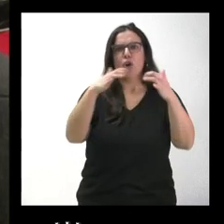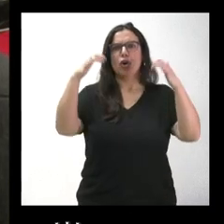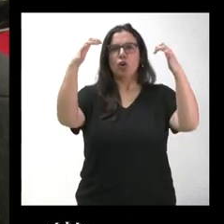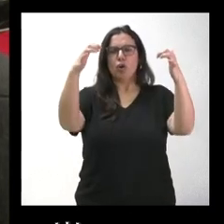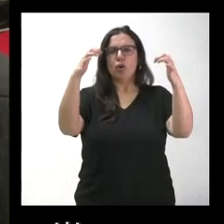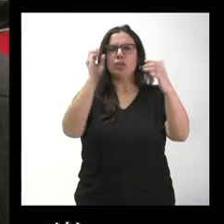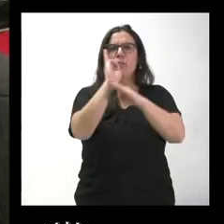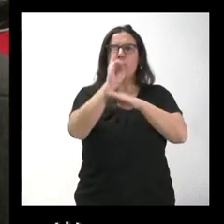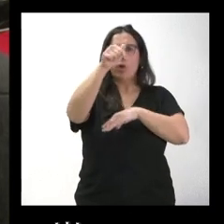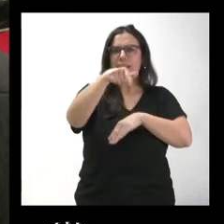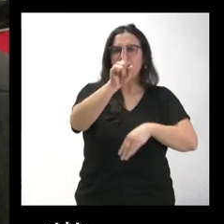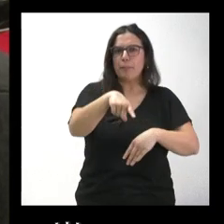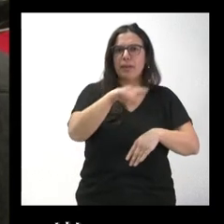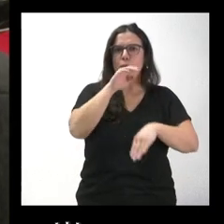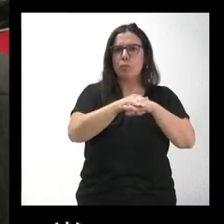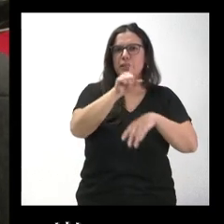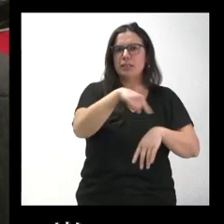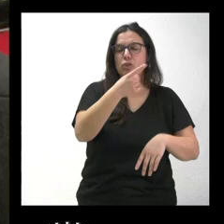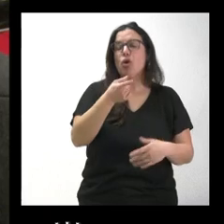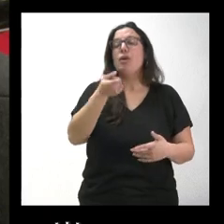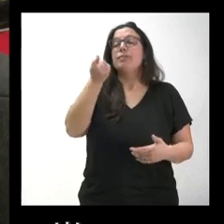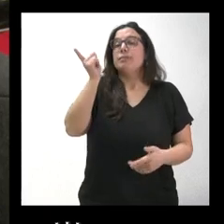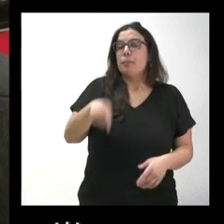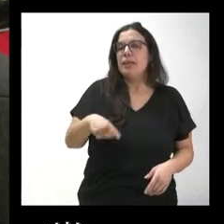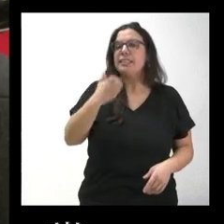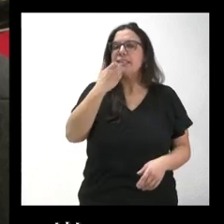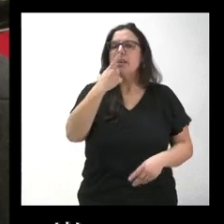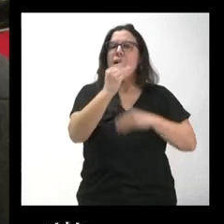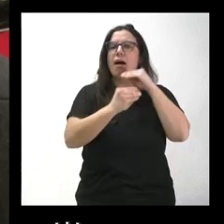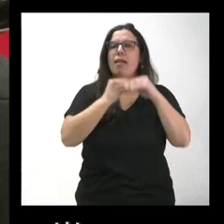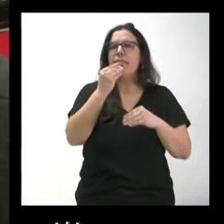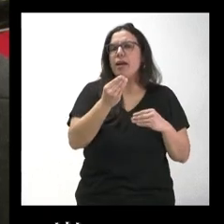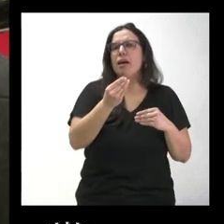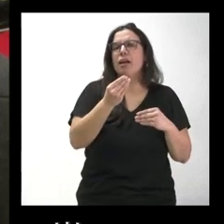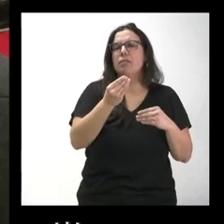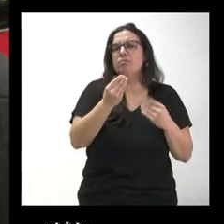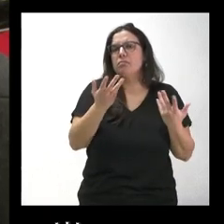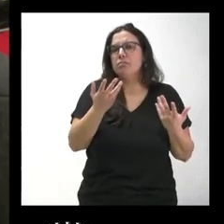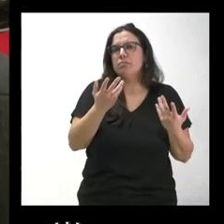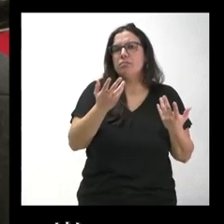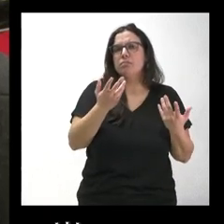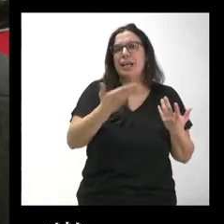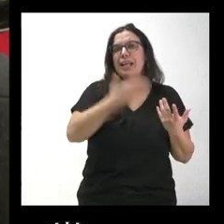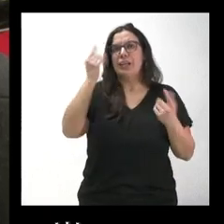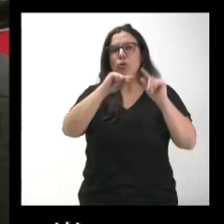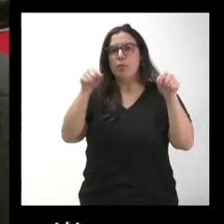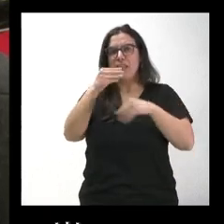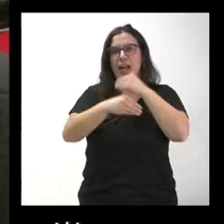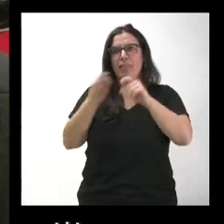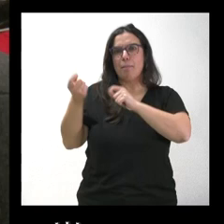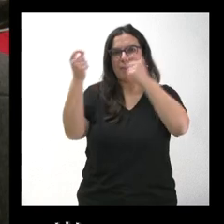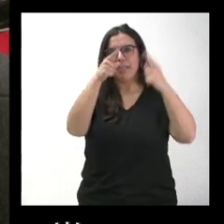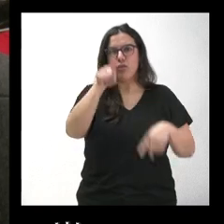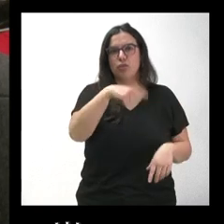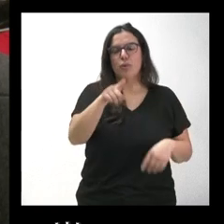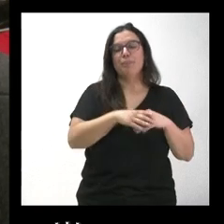la comunidad y, por otro lado, si esto también se va a trasladar al resto de provincias. Y, por otra